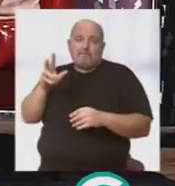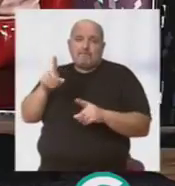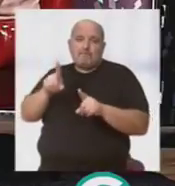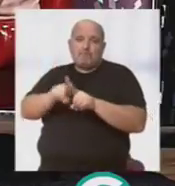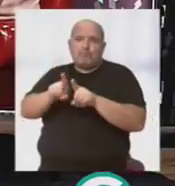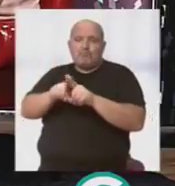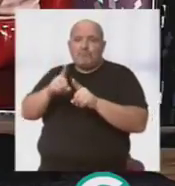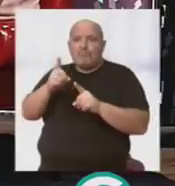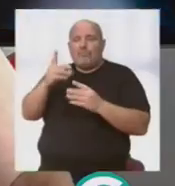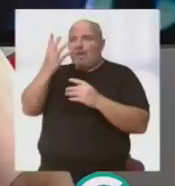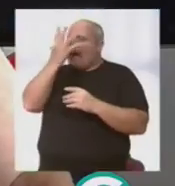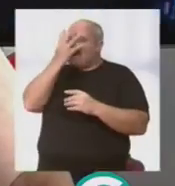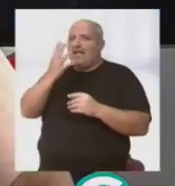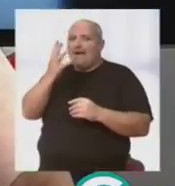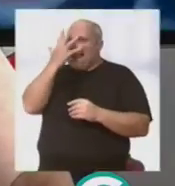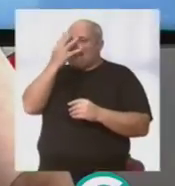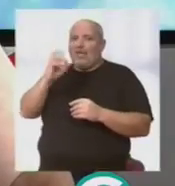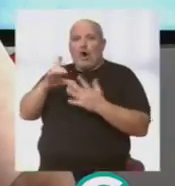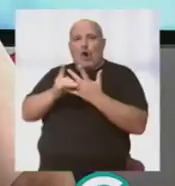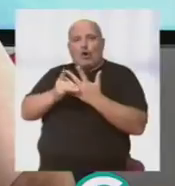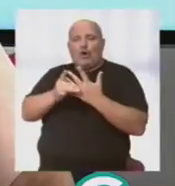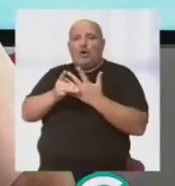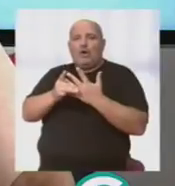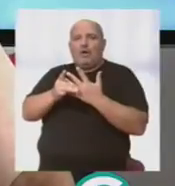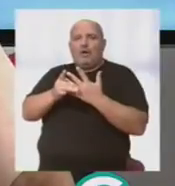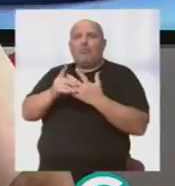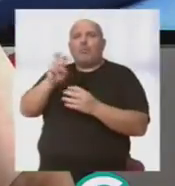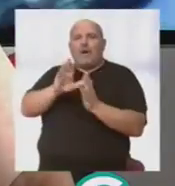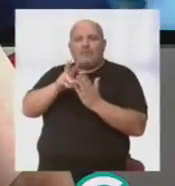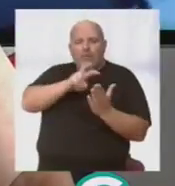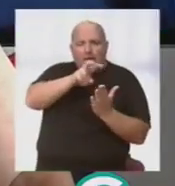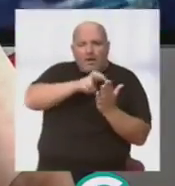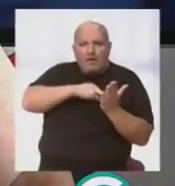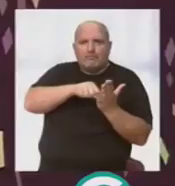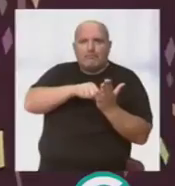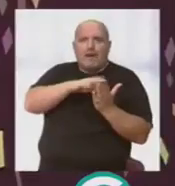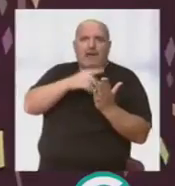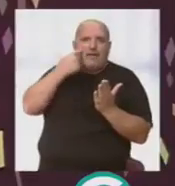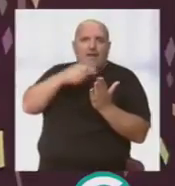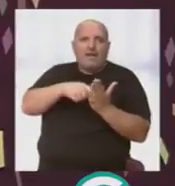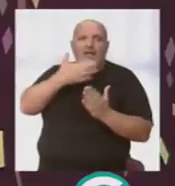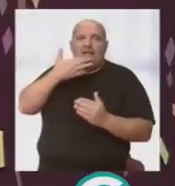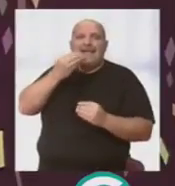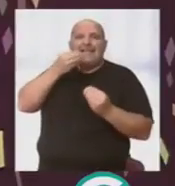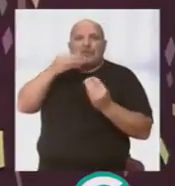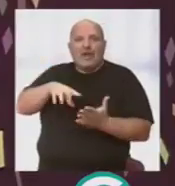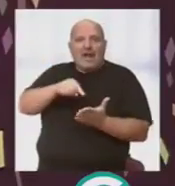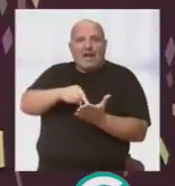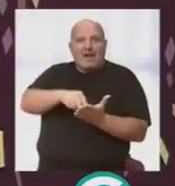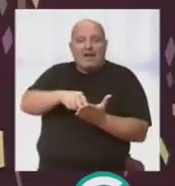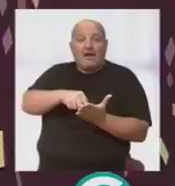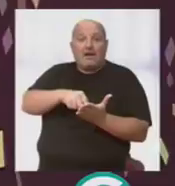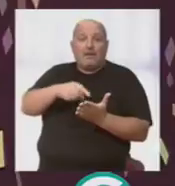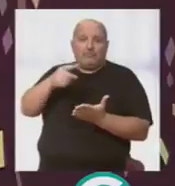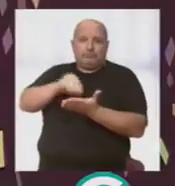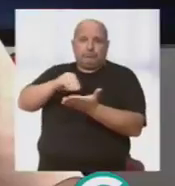careta de oro, la designación de la careta de oro, tenemos que echar mano del libro. Para ver bien el historial, ¿no? Porque es que